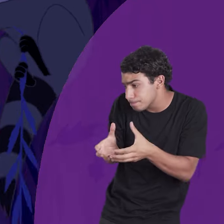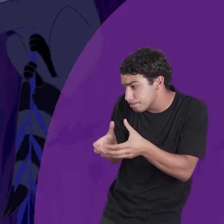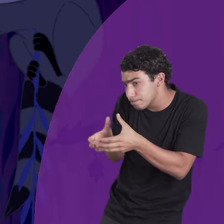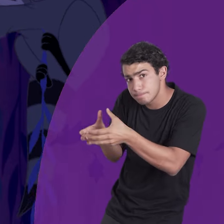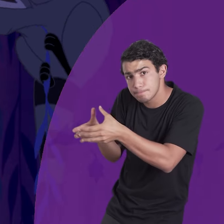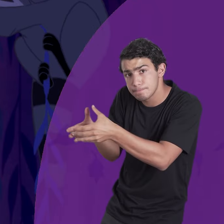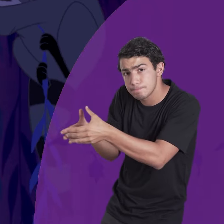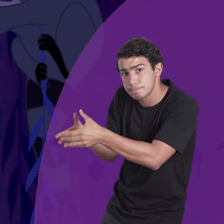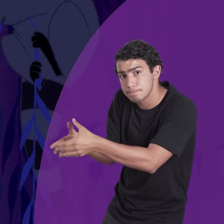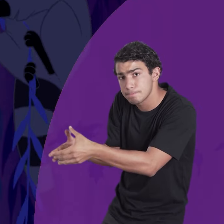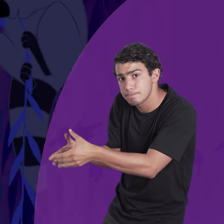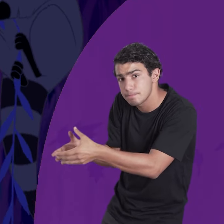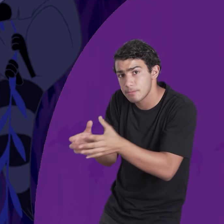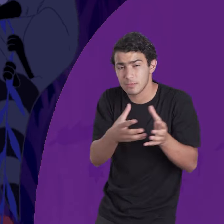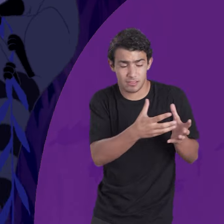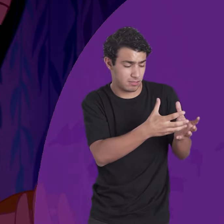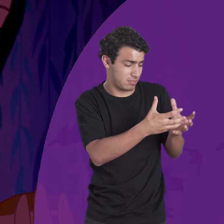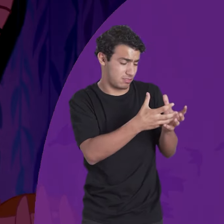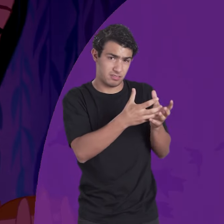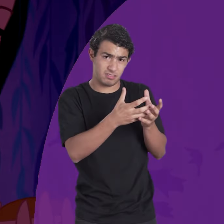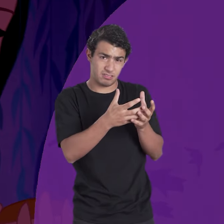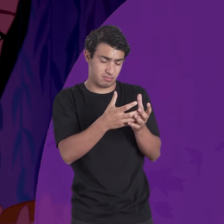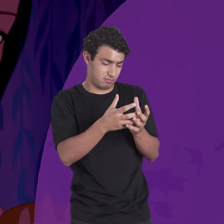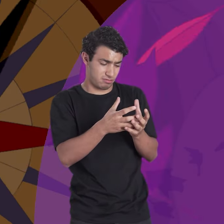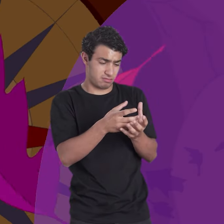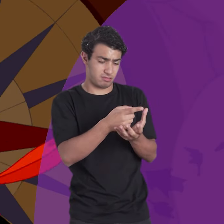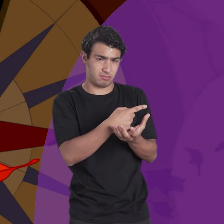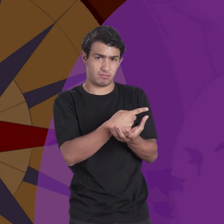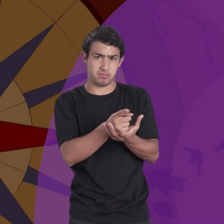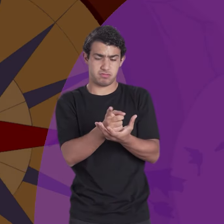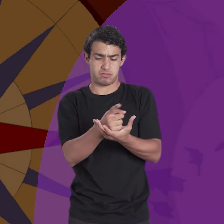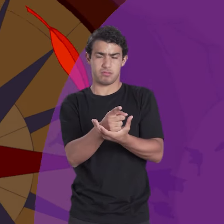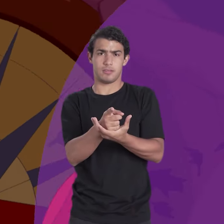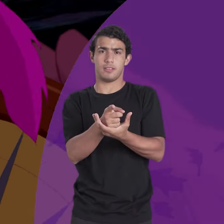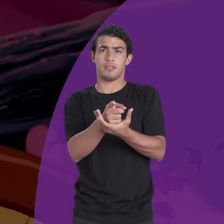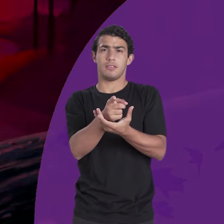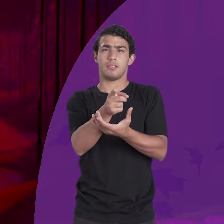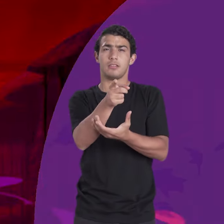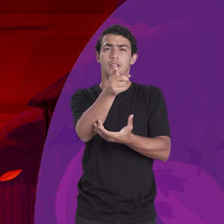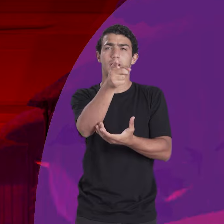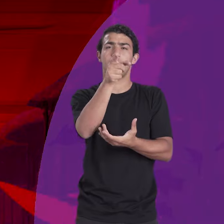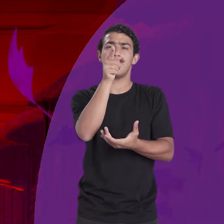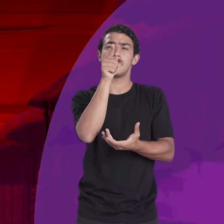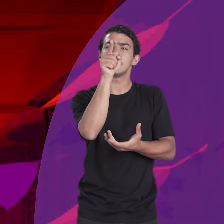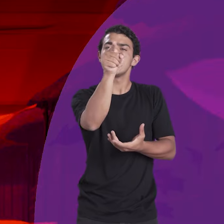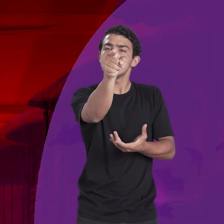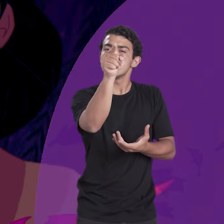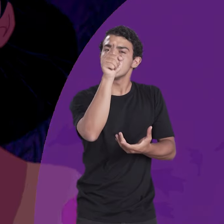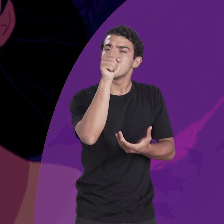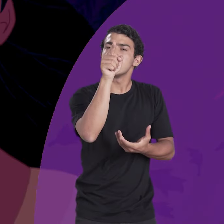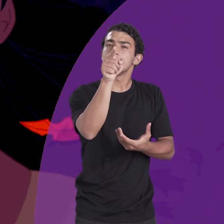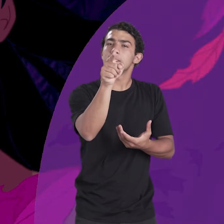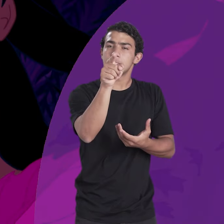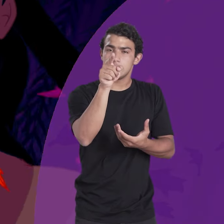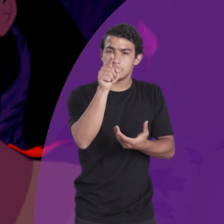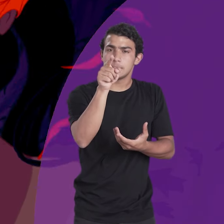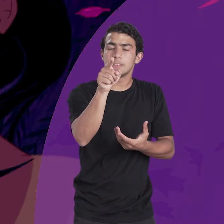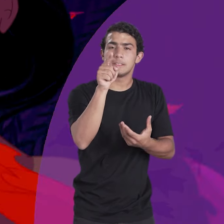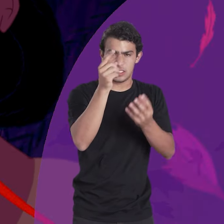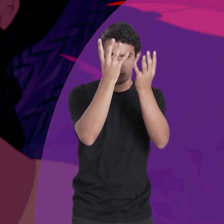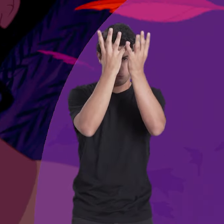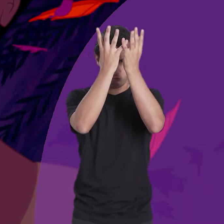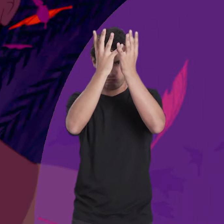da la brújula de John, descubre que era la flecha de su sueño. Ya sabes tu camino, pequeña. Ahora